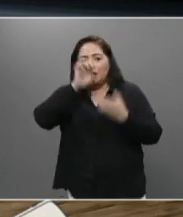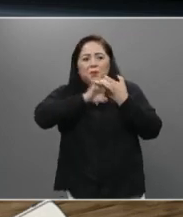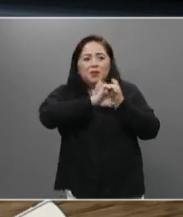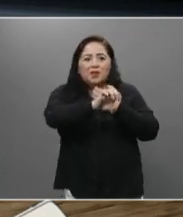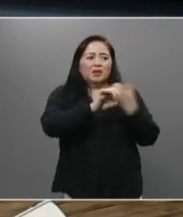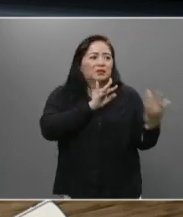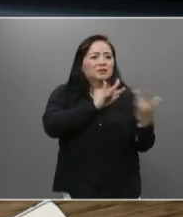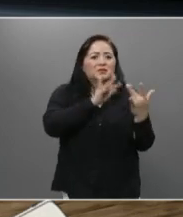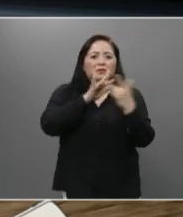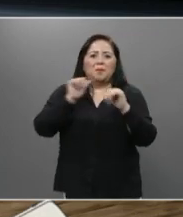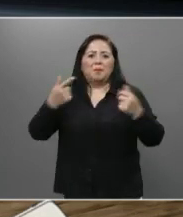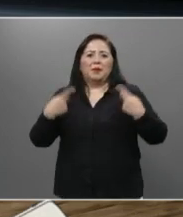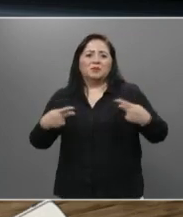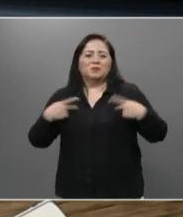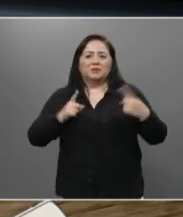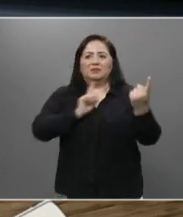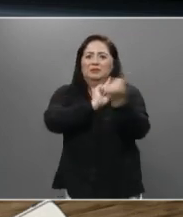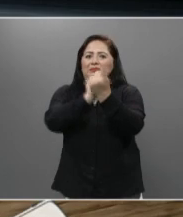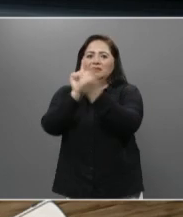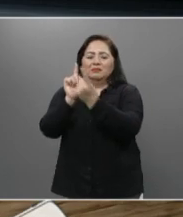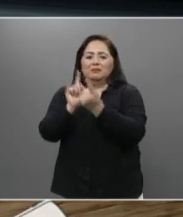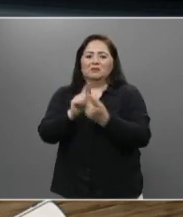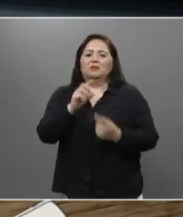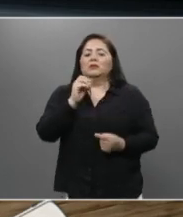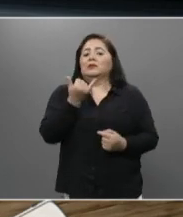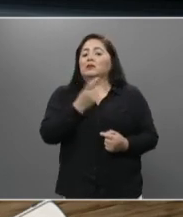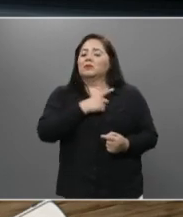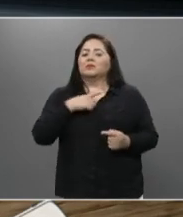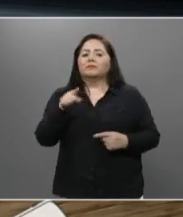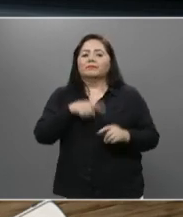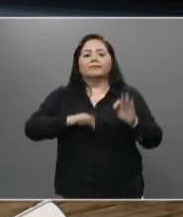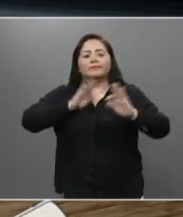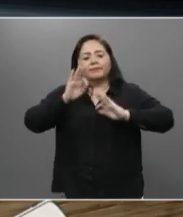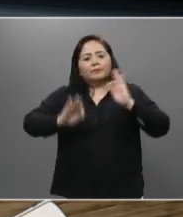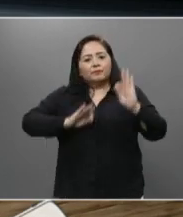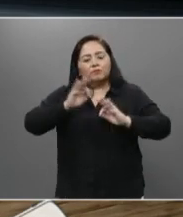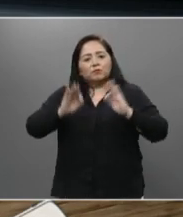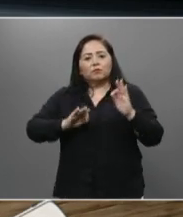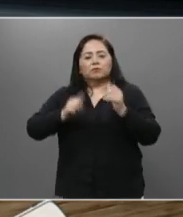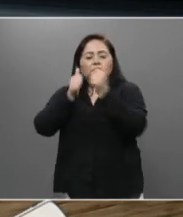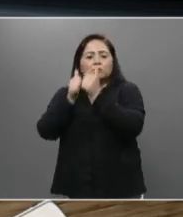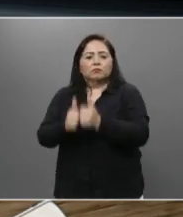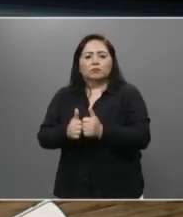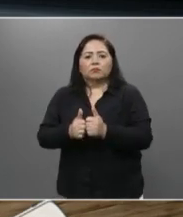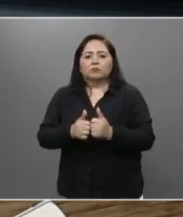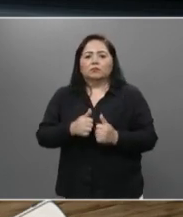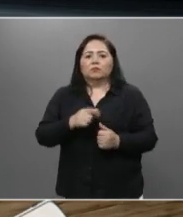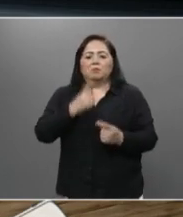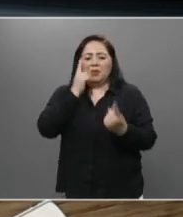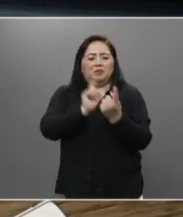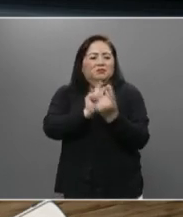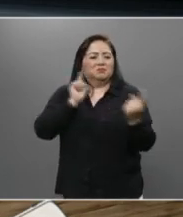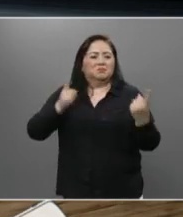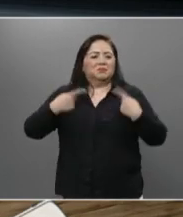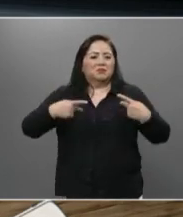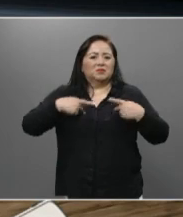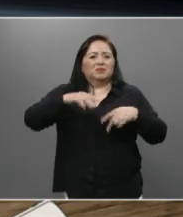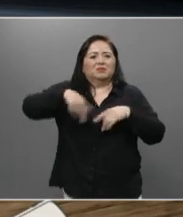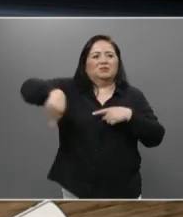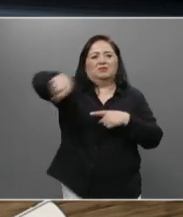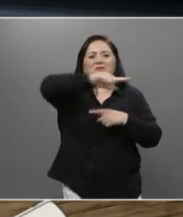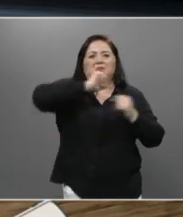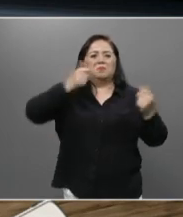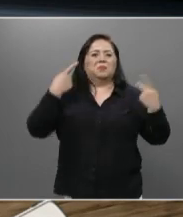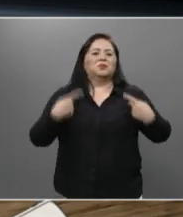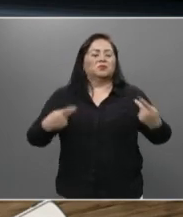evitando las aglomeraciones, tratando de mantener distancia con el